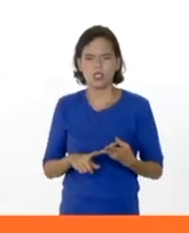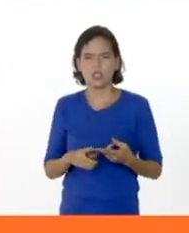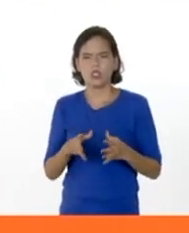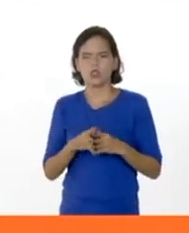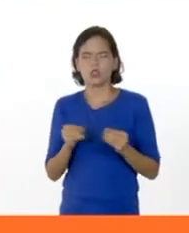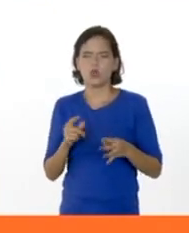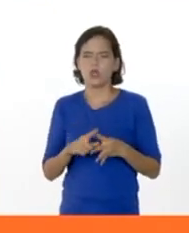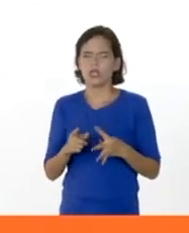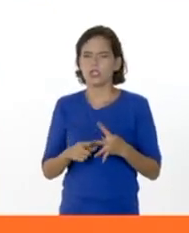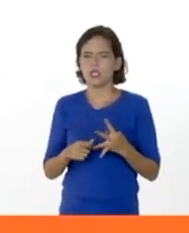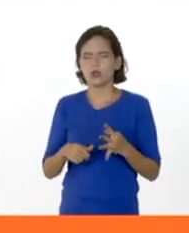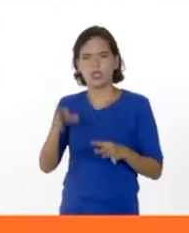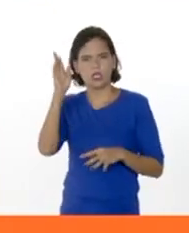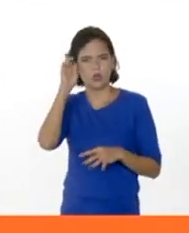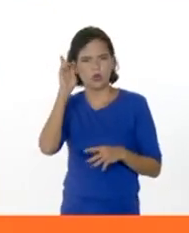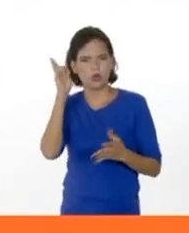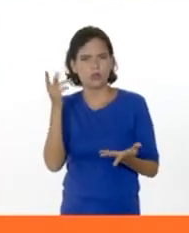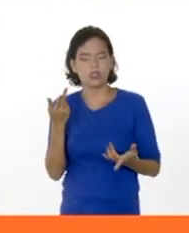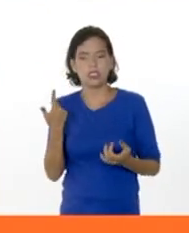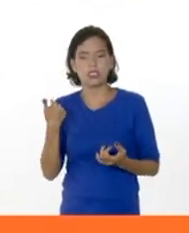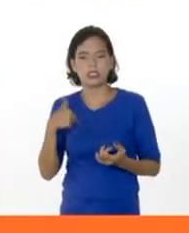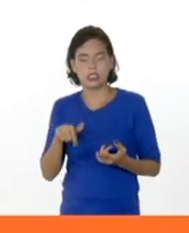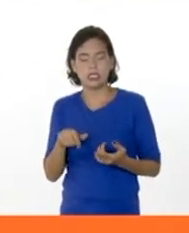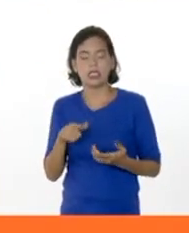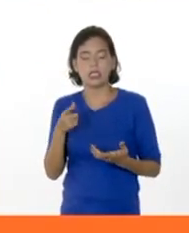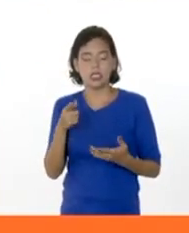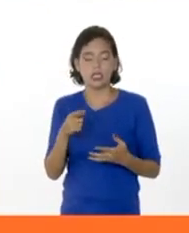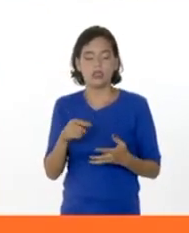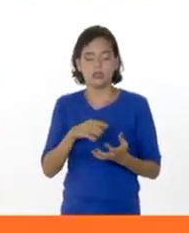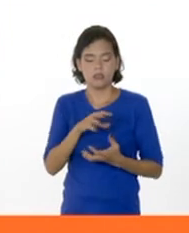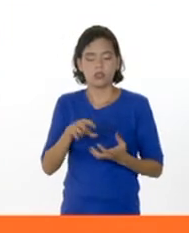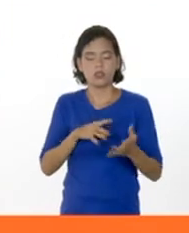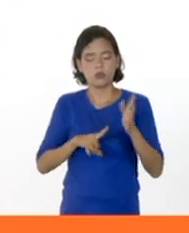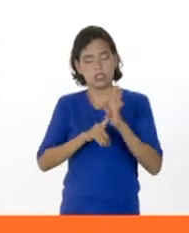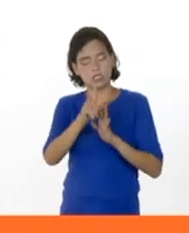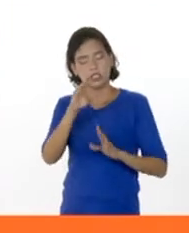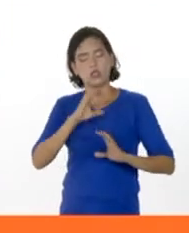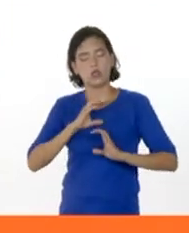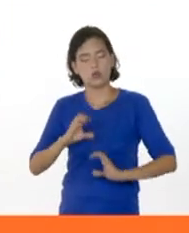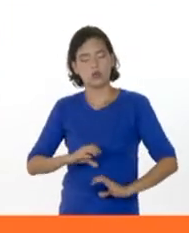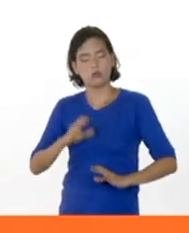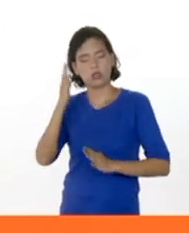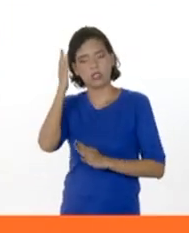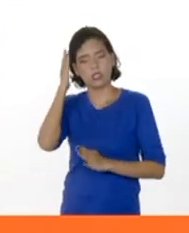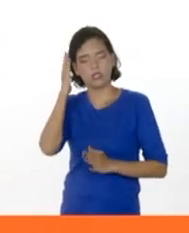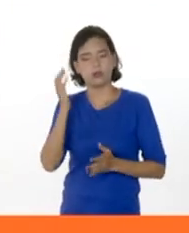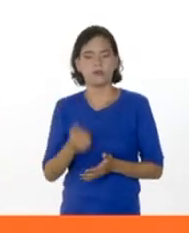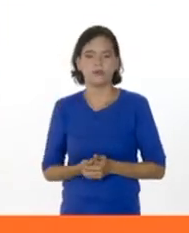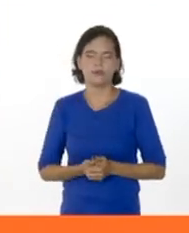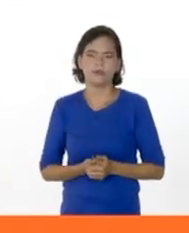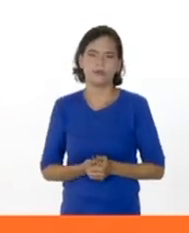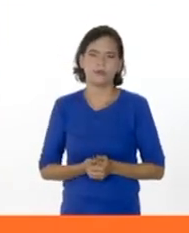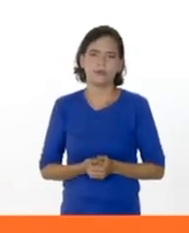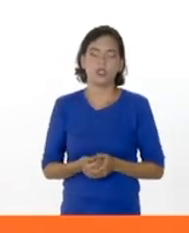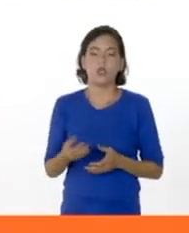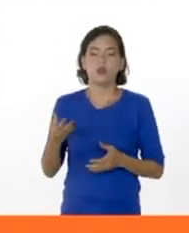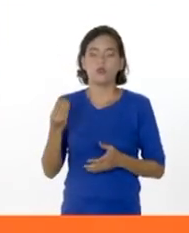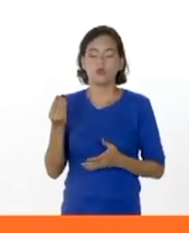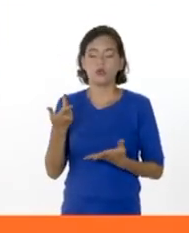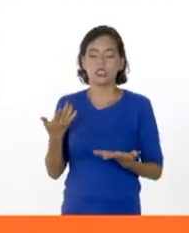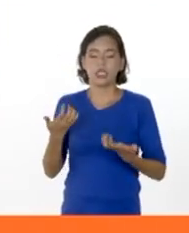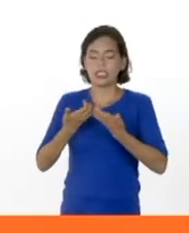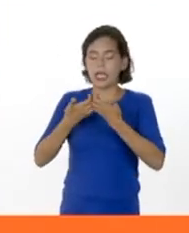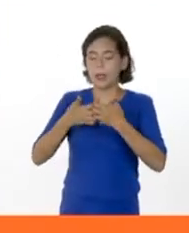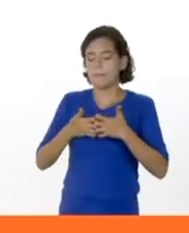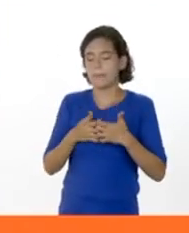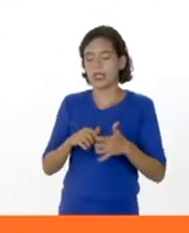de alguna manera... tiene efectos sobre el desarrollo del cuerpo y del cerebro. Y del cerebro. Entonces, muchas de estas empresas privadas